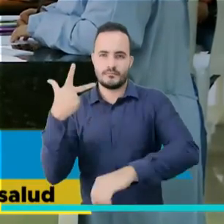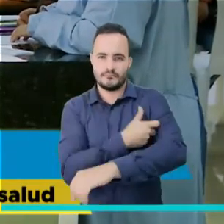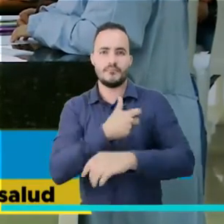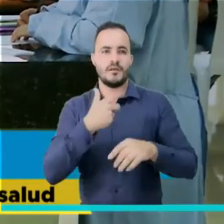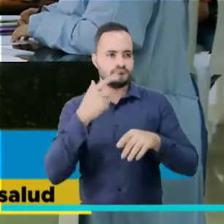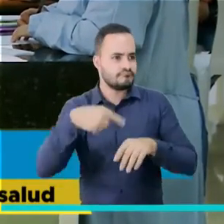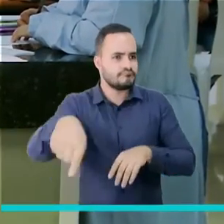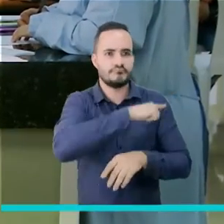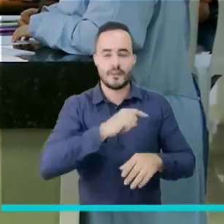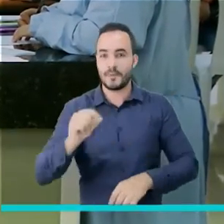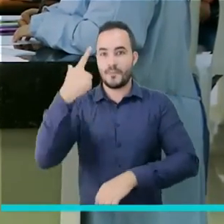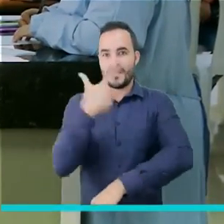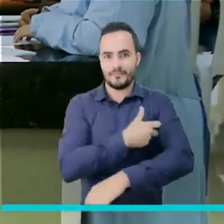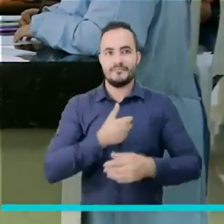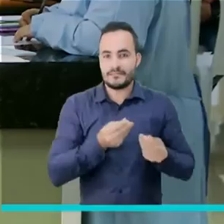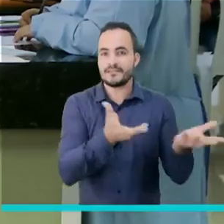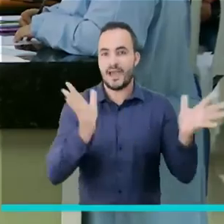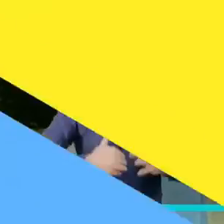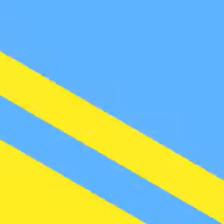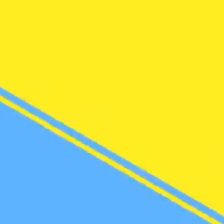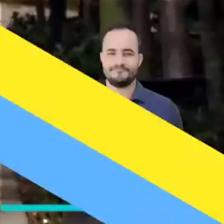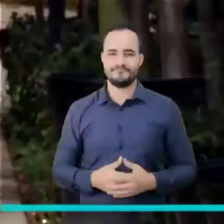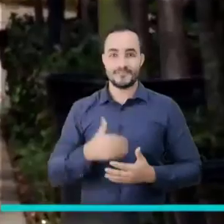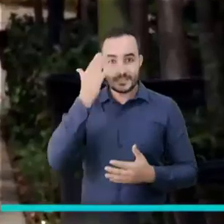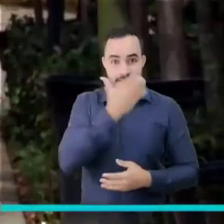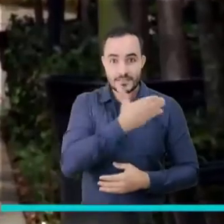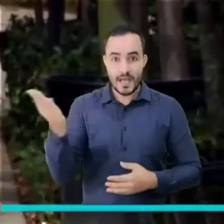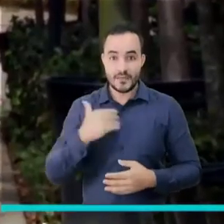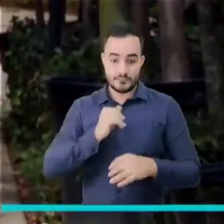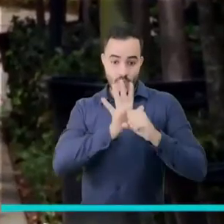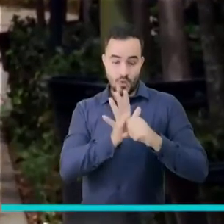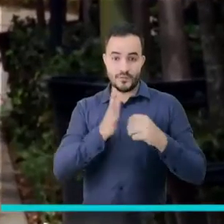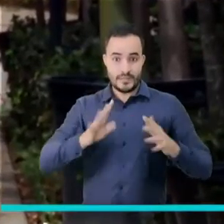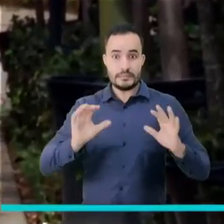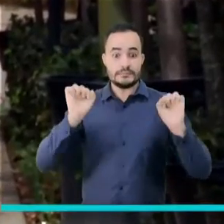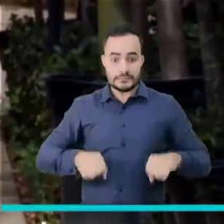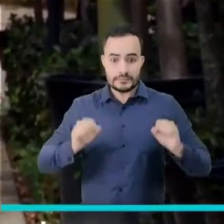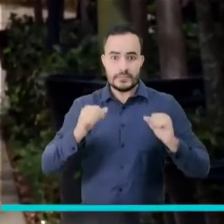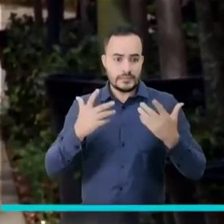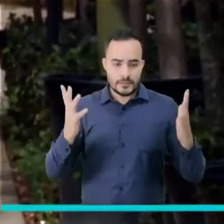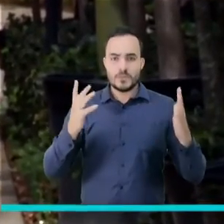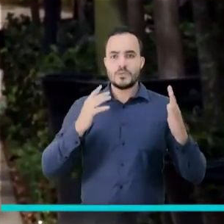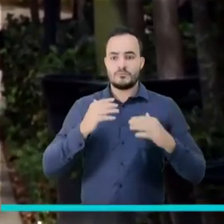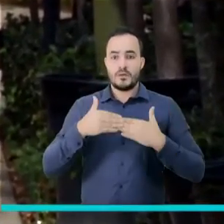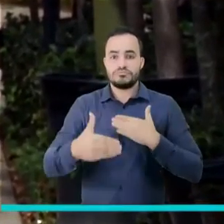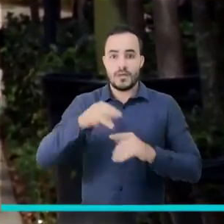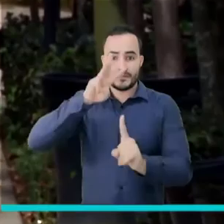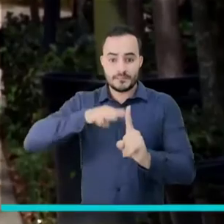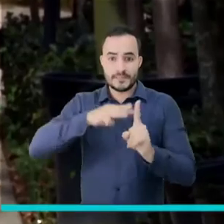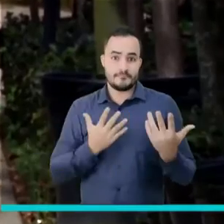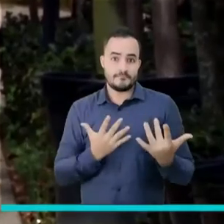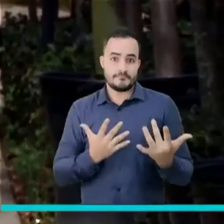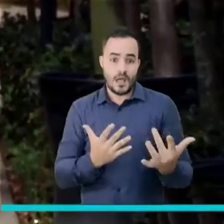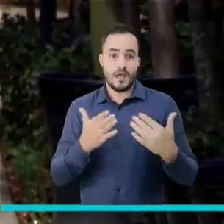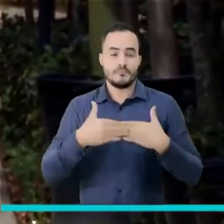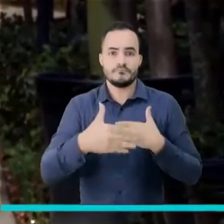10 y 12 mil biológicos de primera dosis. ¿Sabían que después de tres meses de haber salido positivo por contagio de